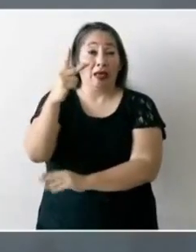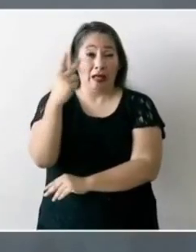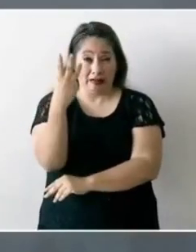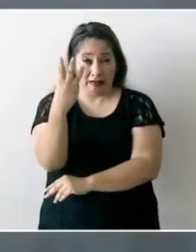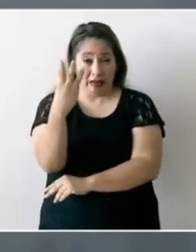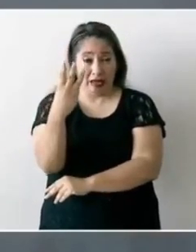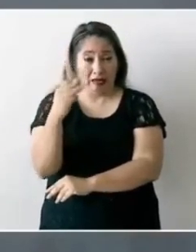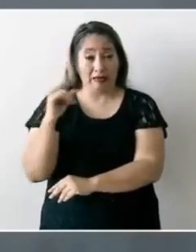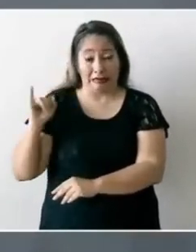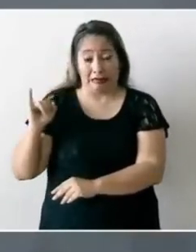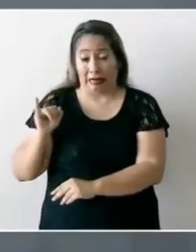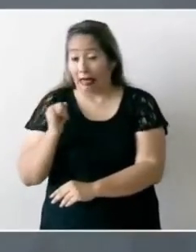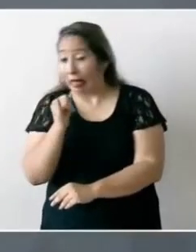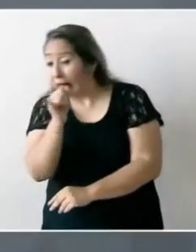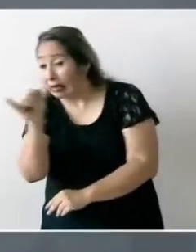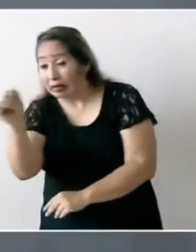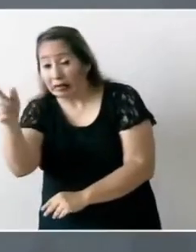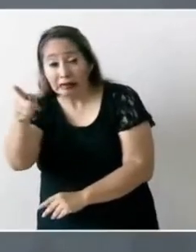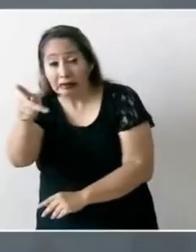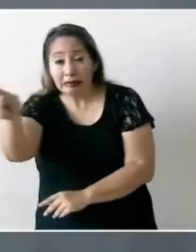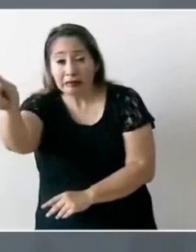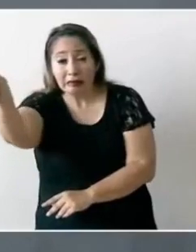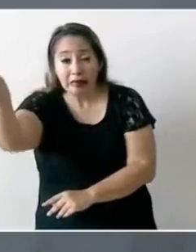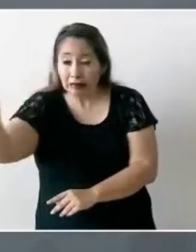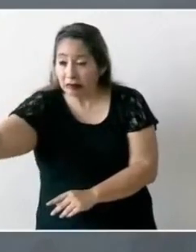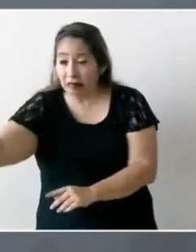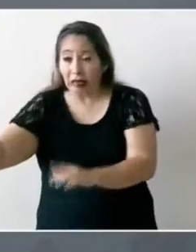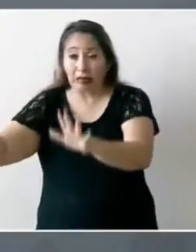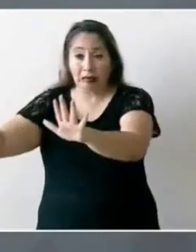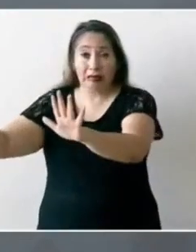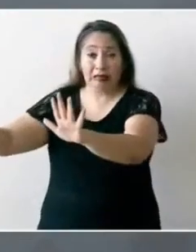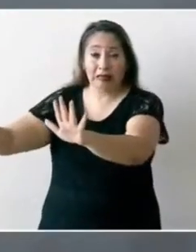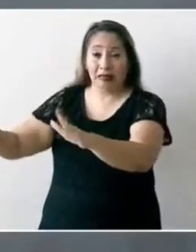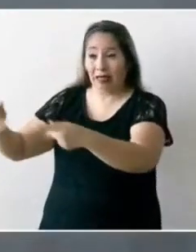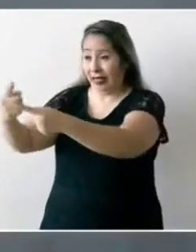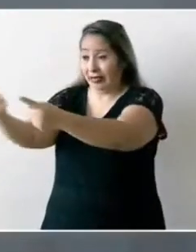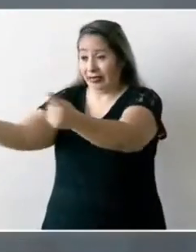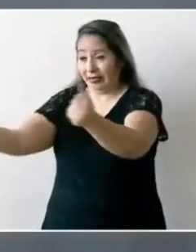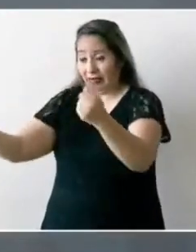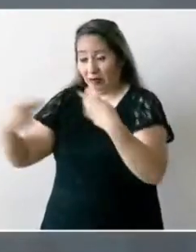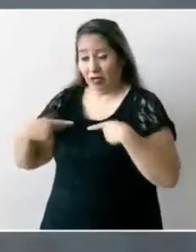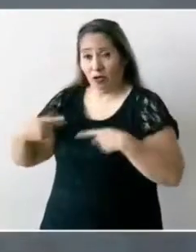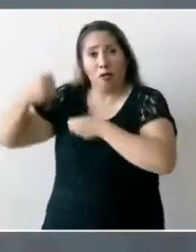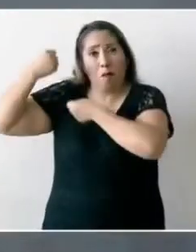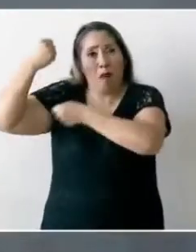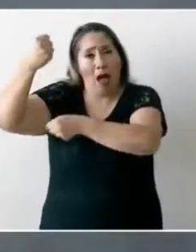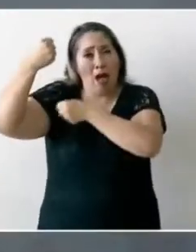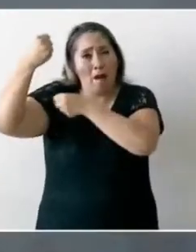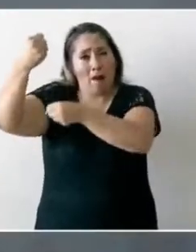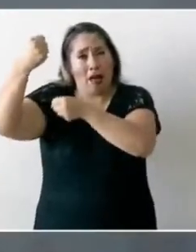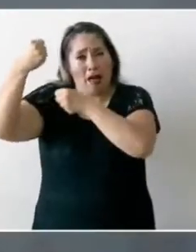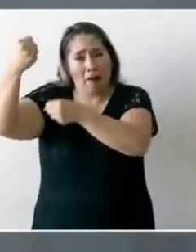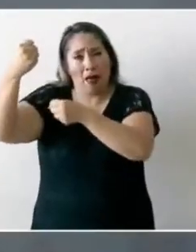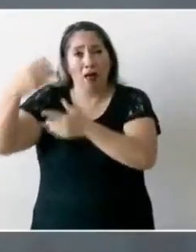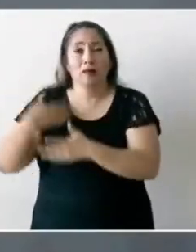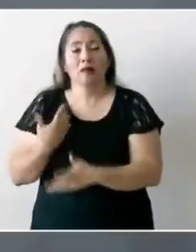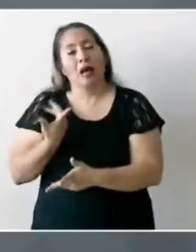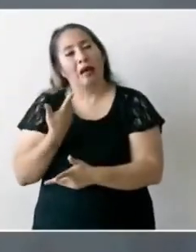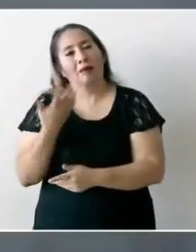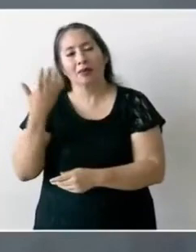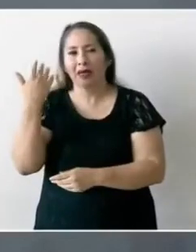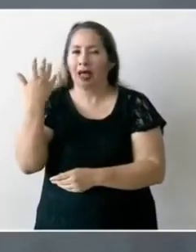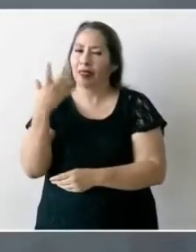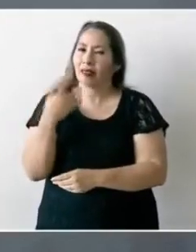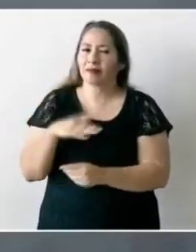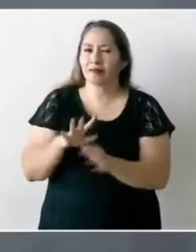pero le siguieron porque también antes lo que importaba